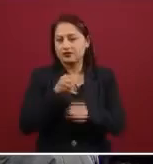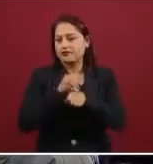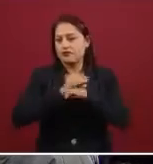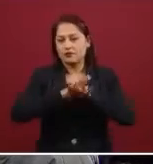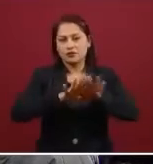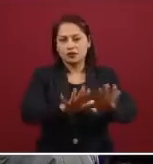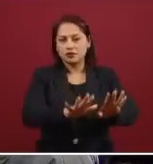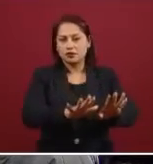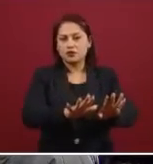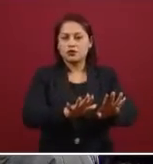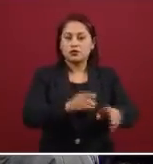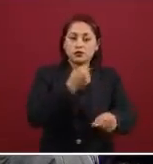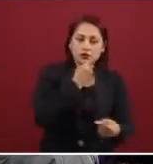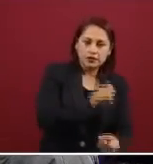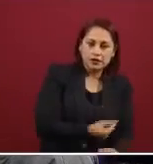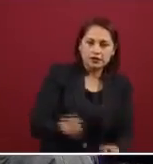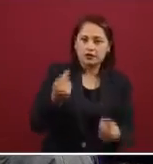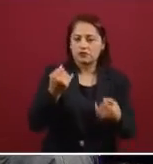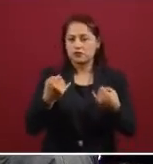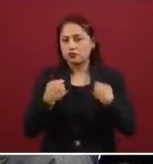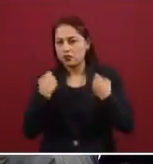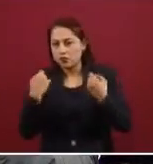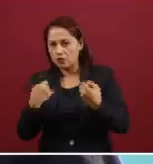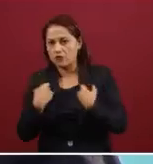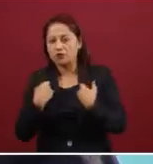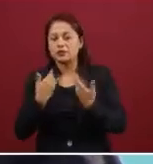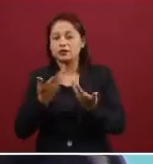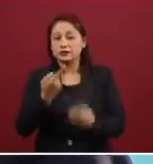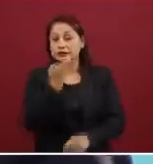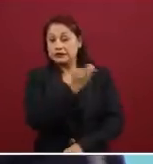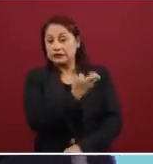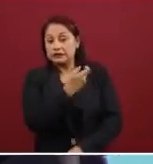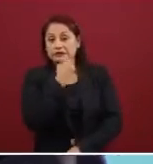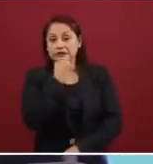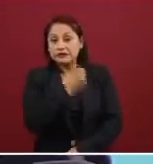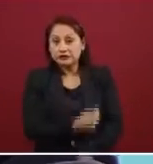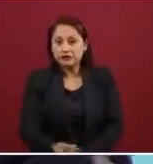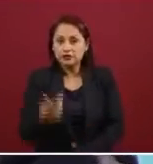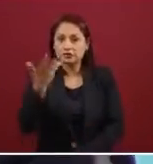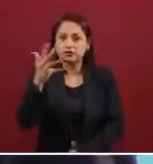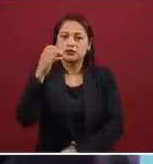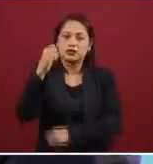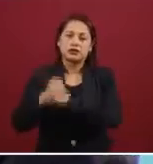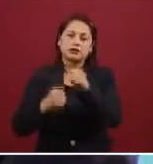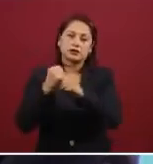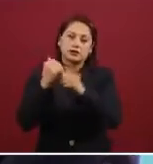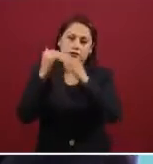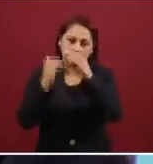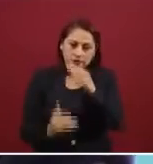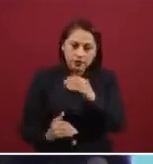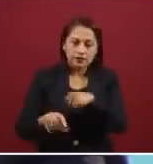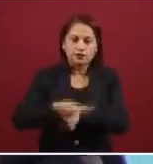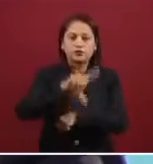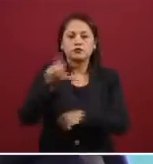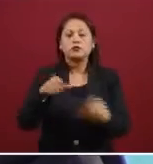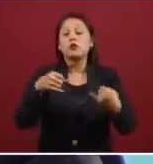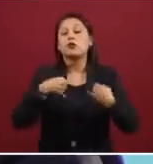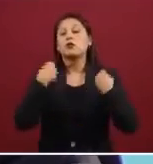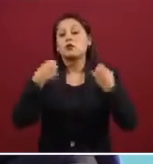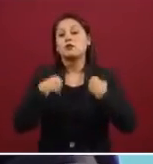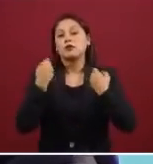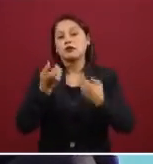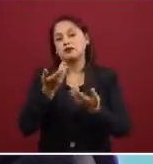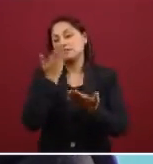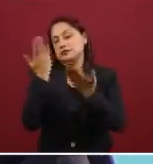sobre todo a jóvenes, bueno, a niños menores de 10 años, luego adolescentes de secundaria y jóvenes a nivel